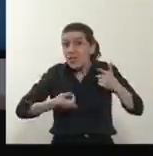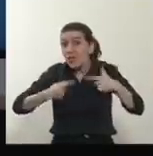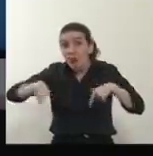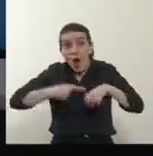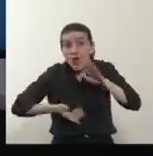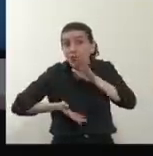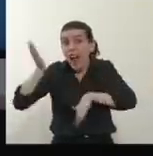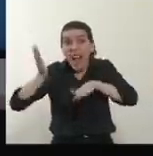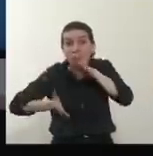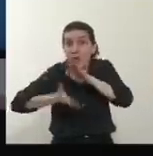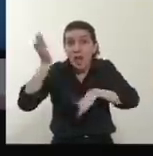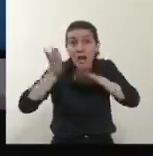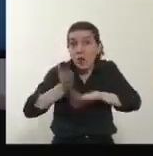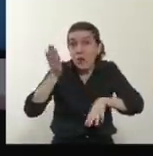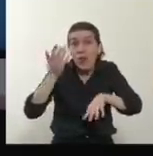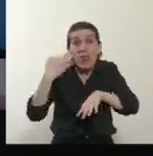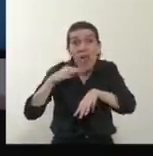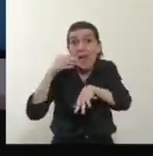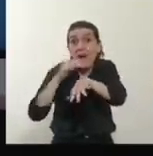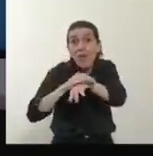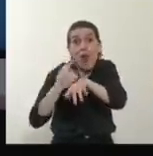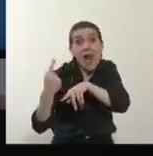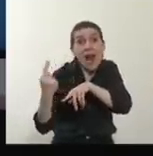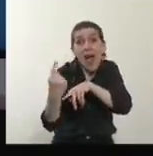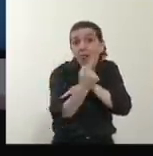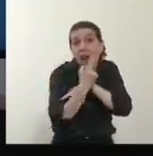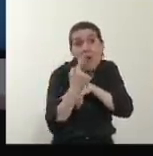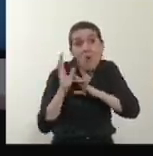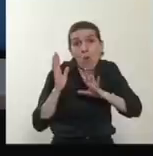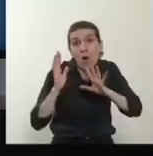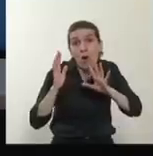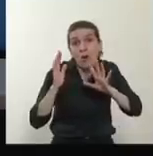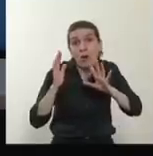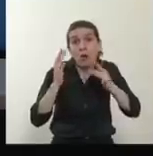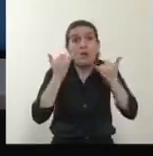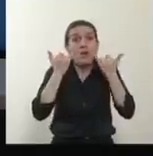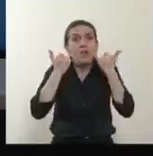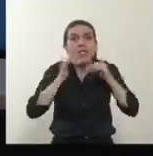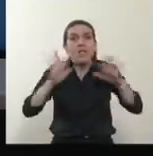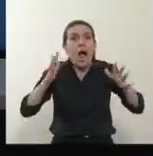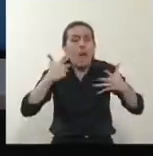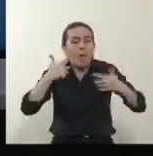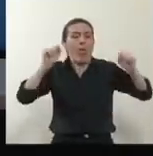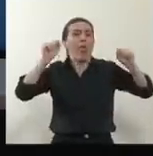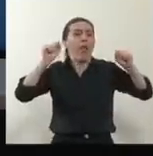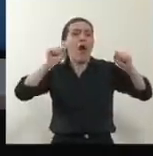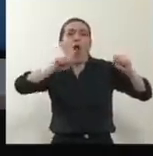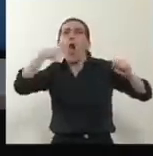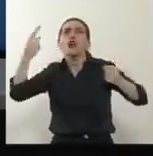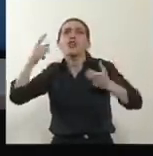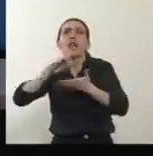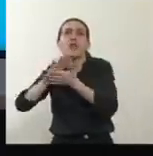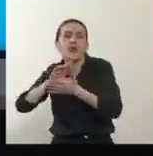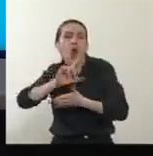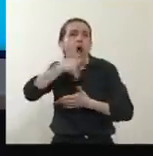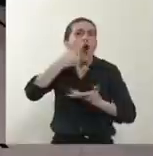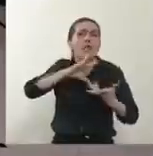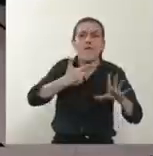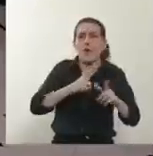responsabilidad de cada uno de nosotros. Ya les mostré. No hay otra posibilidad. No hay otro modo.